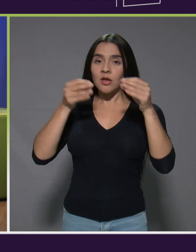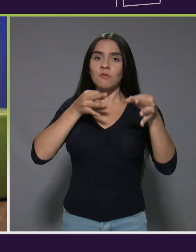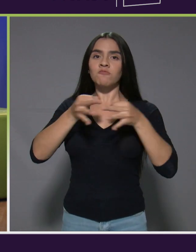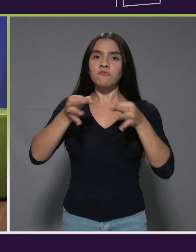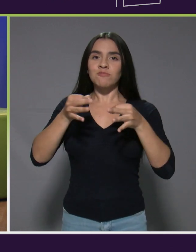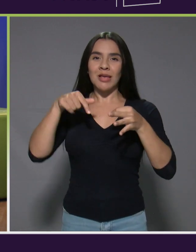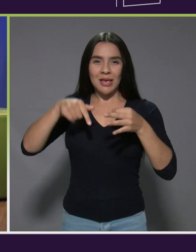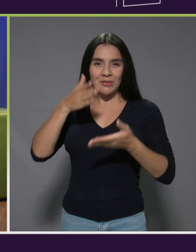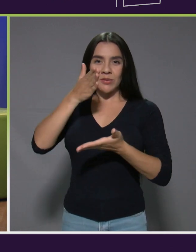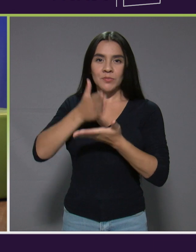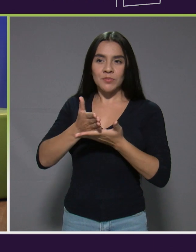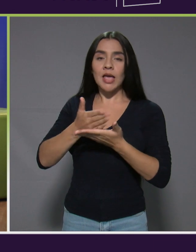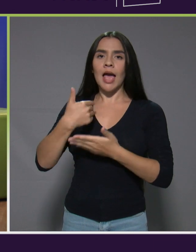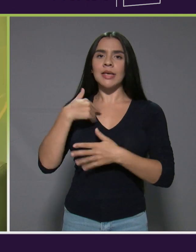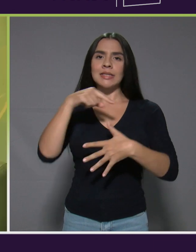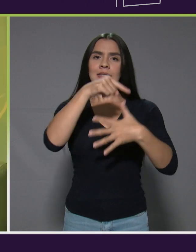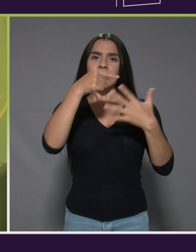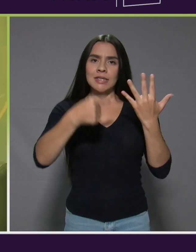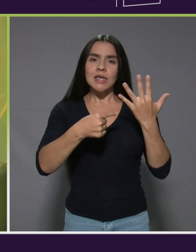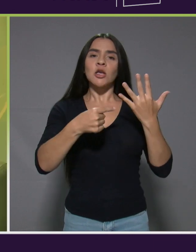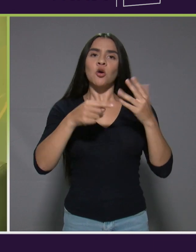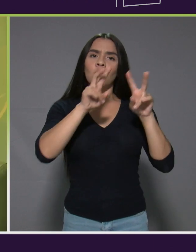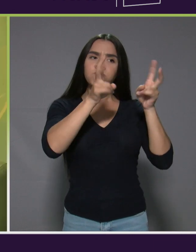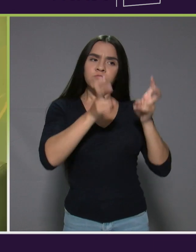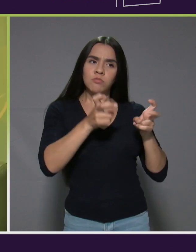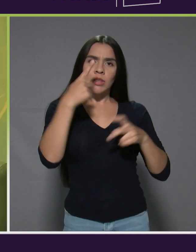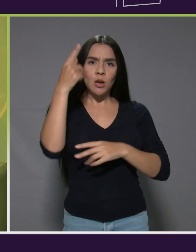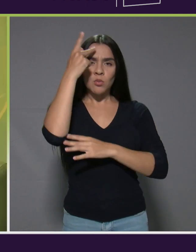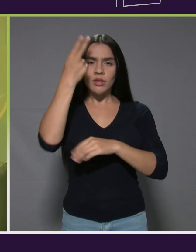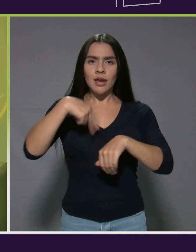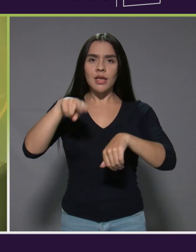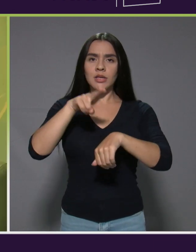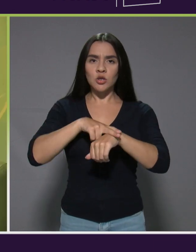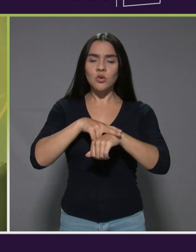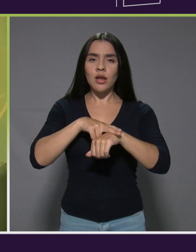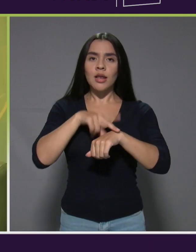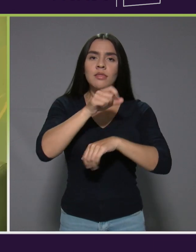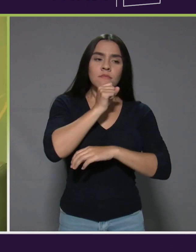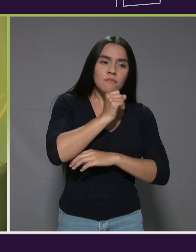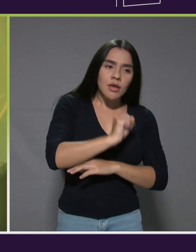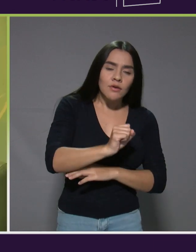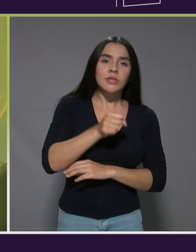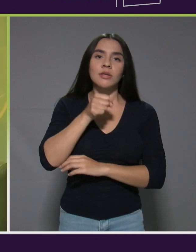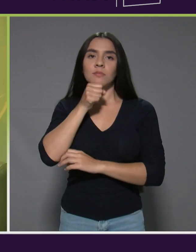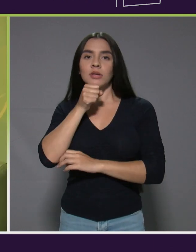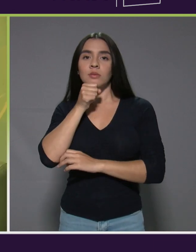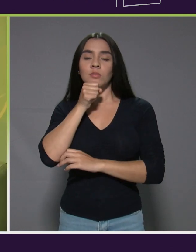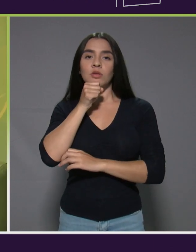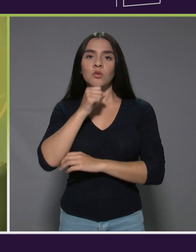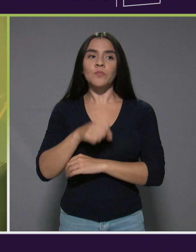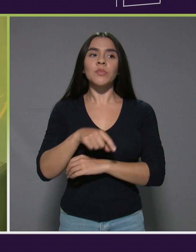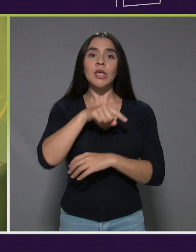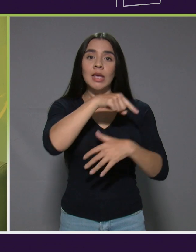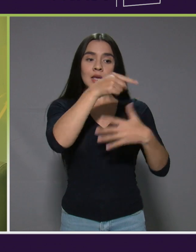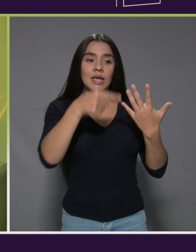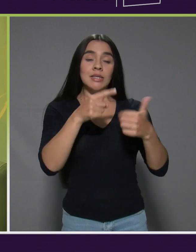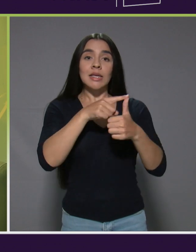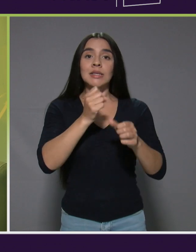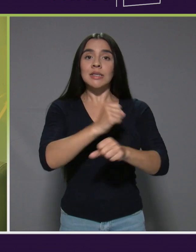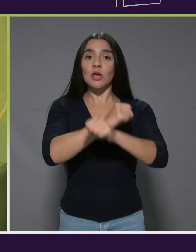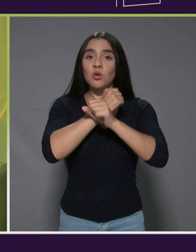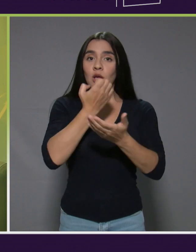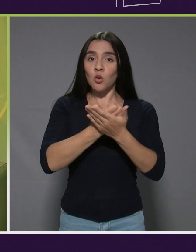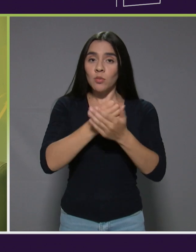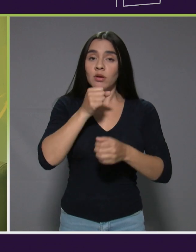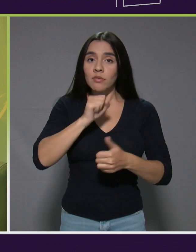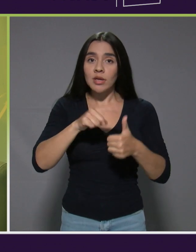corte estos cinco ejes de la Política Nacional de Vejez y de Envejecimiento, que son la seguridad económica en la vejez,